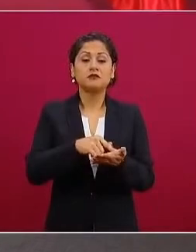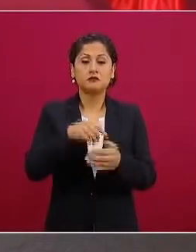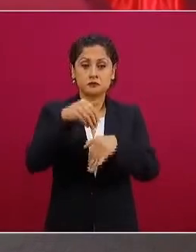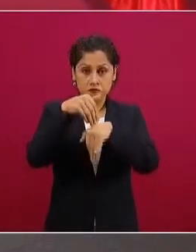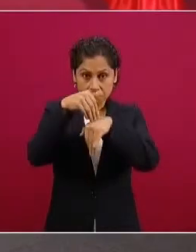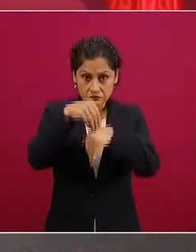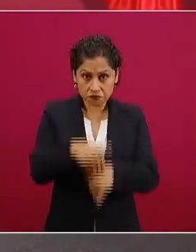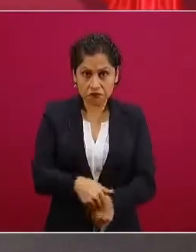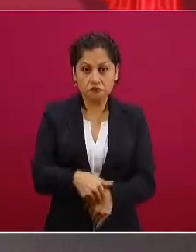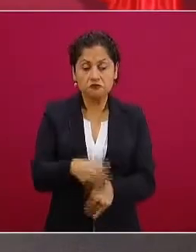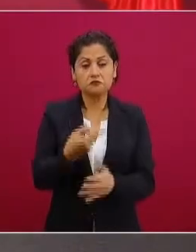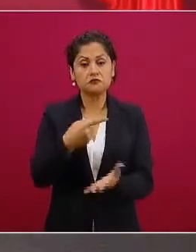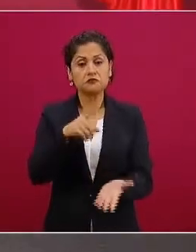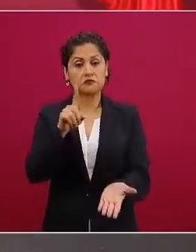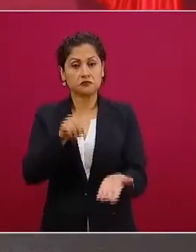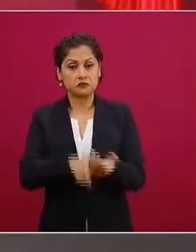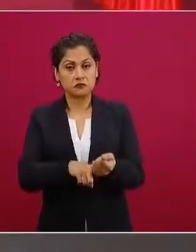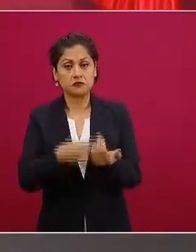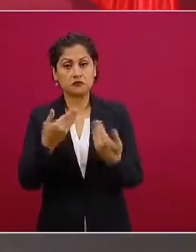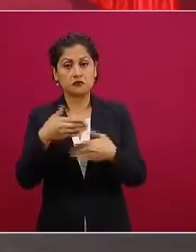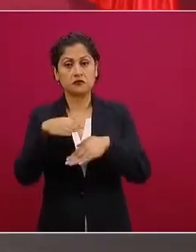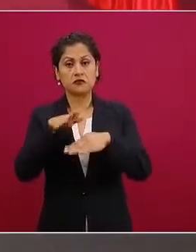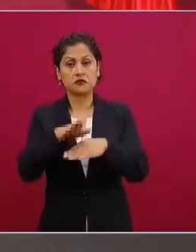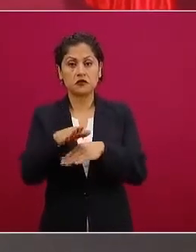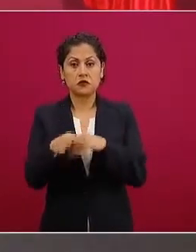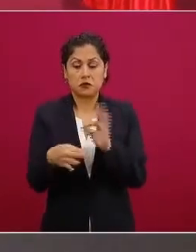honestidad,